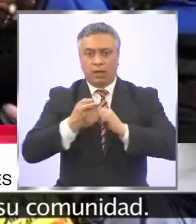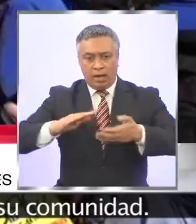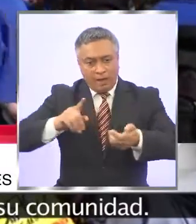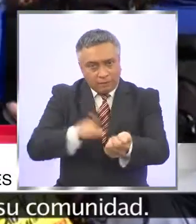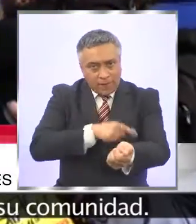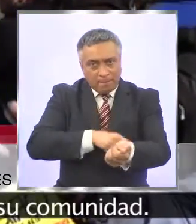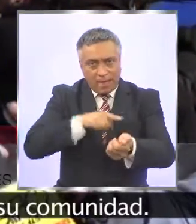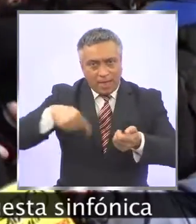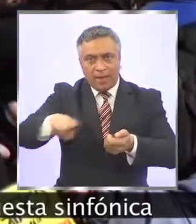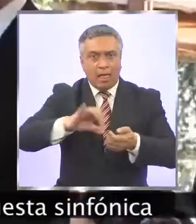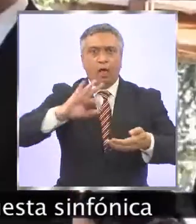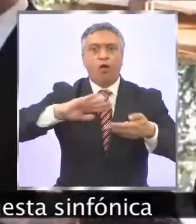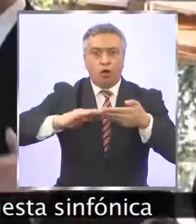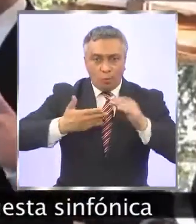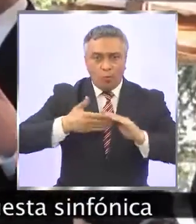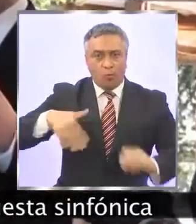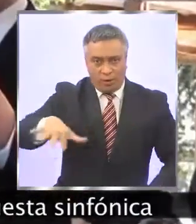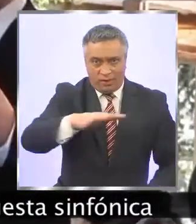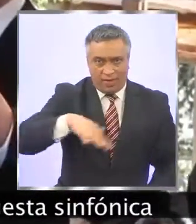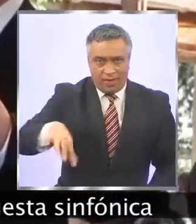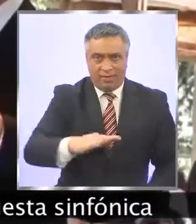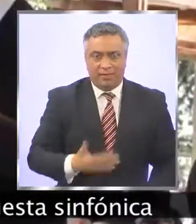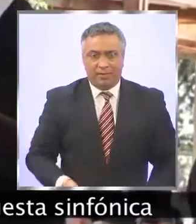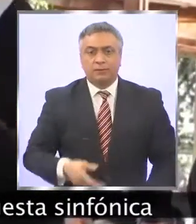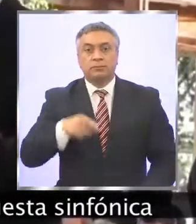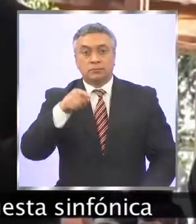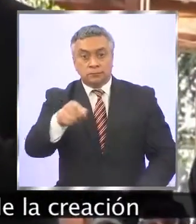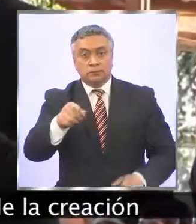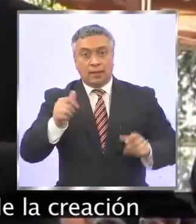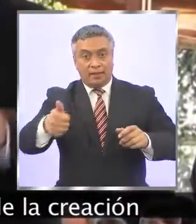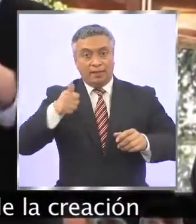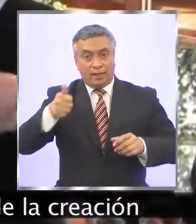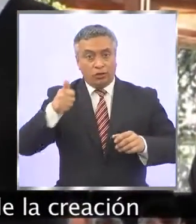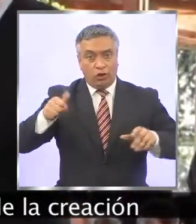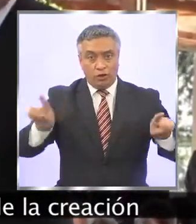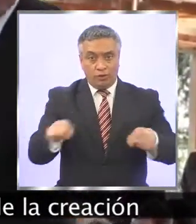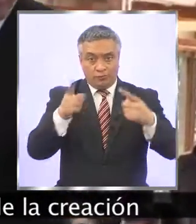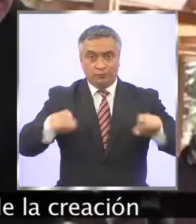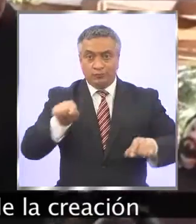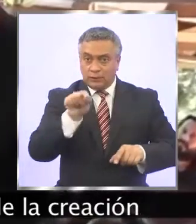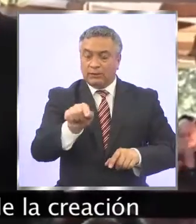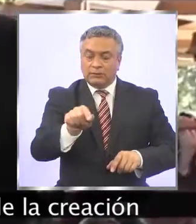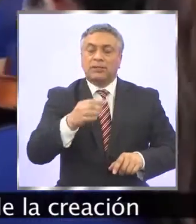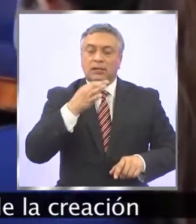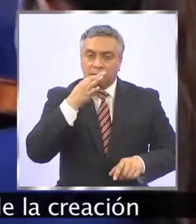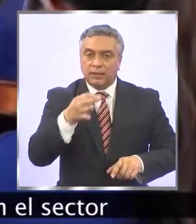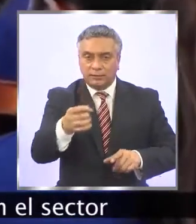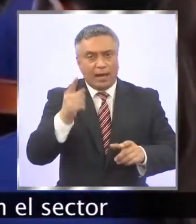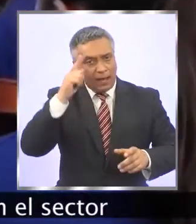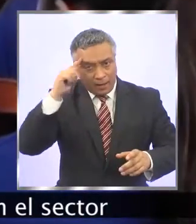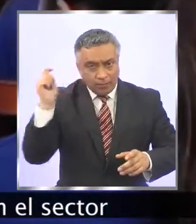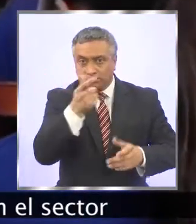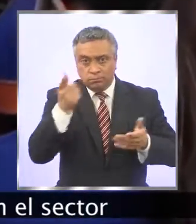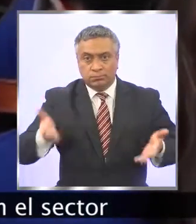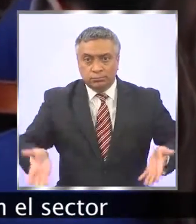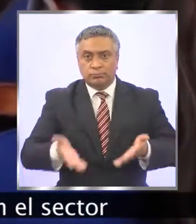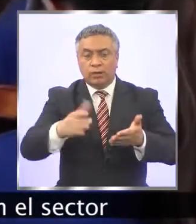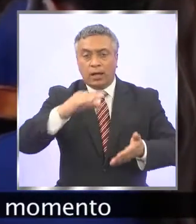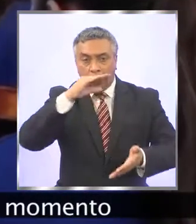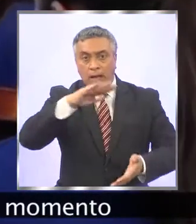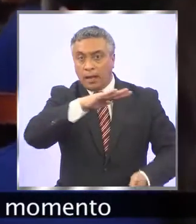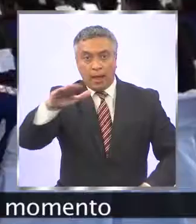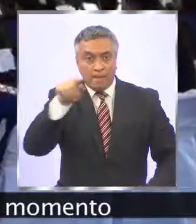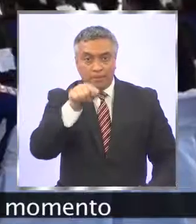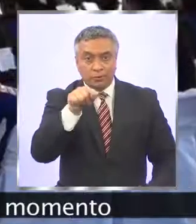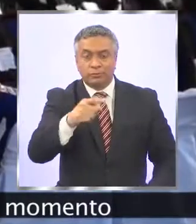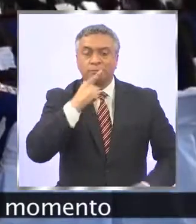familia, de su comunidad. Por su parte, el director de la Orquesta Sinfónica de Santo Domingo, el impulsor de la creación de una agrupación musical en